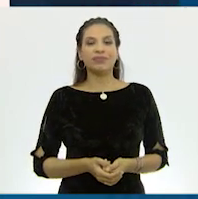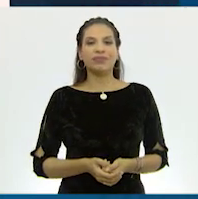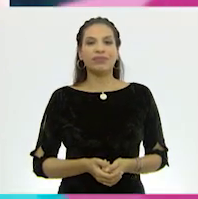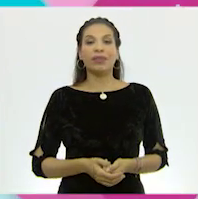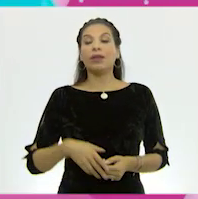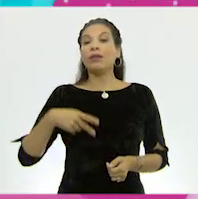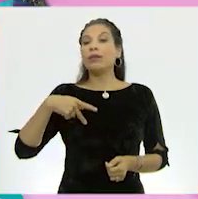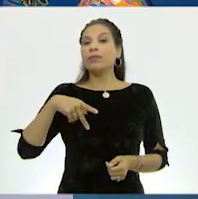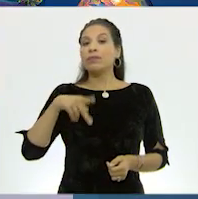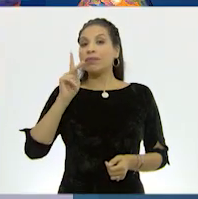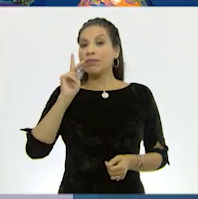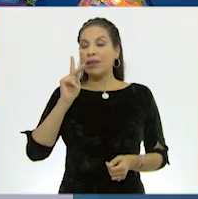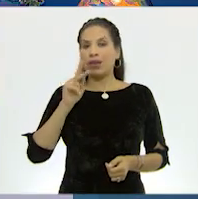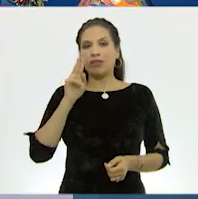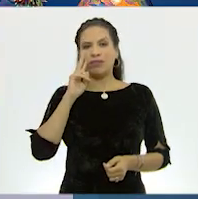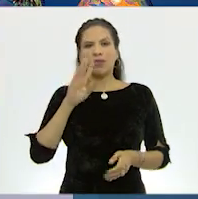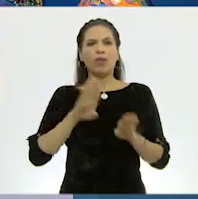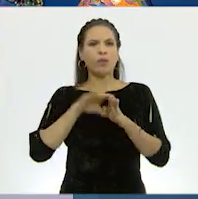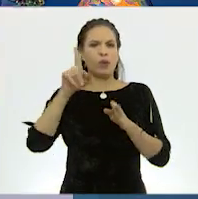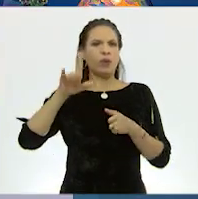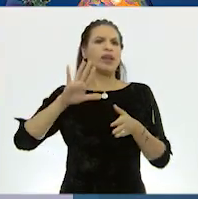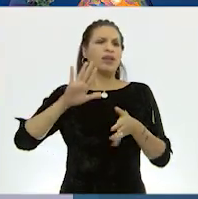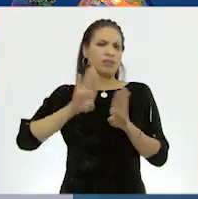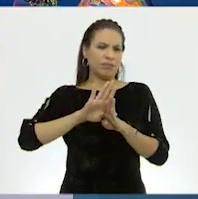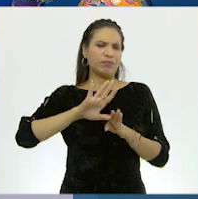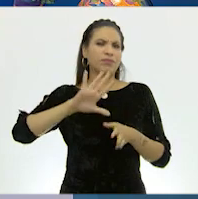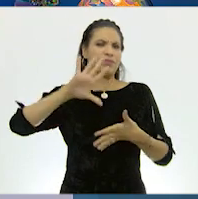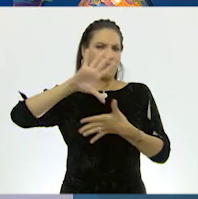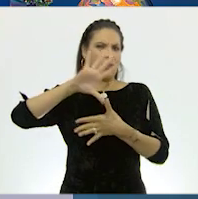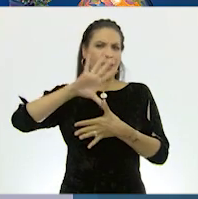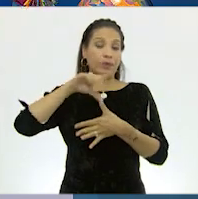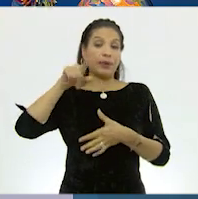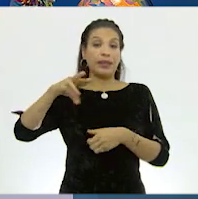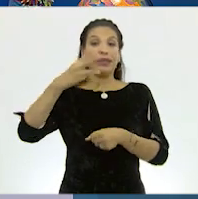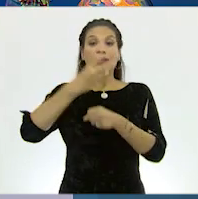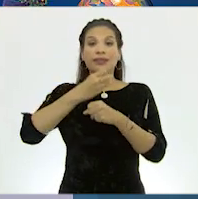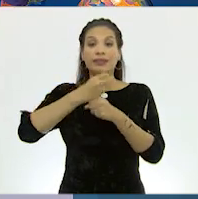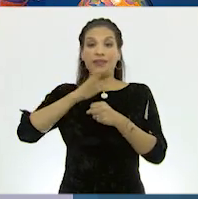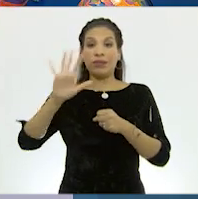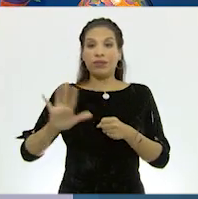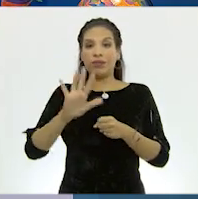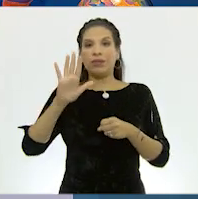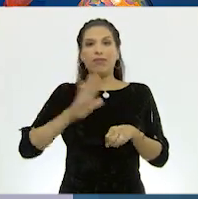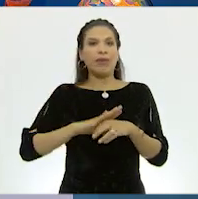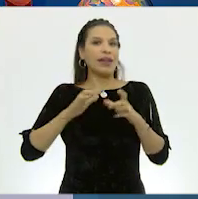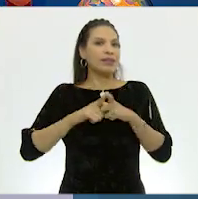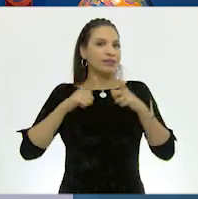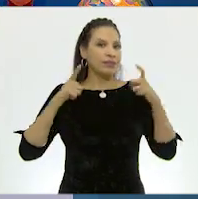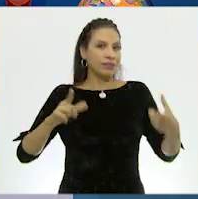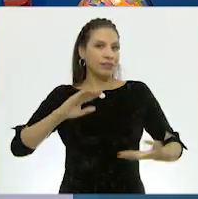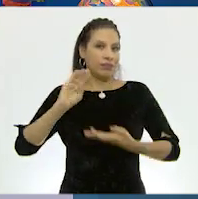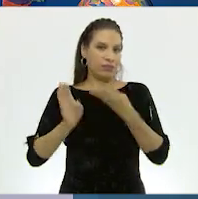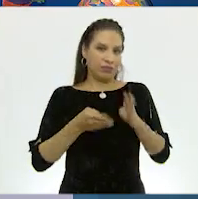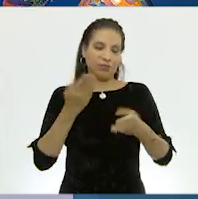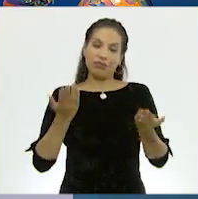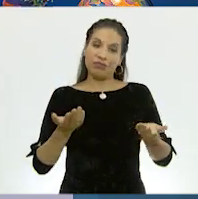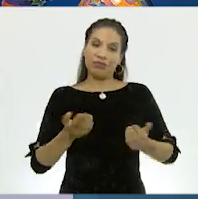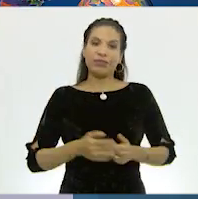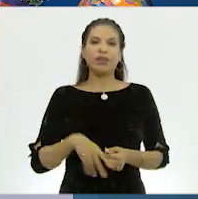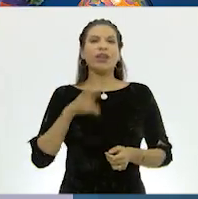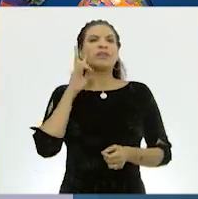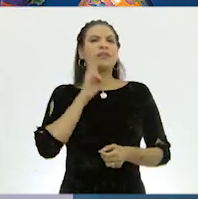Pero no nos quedamos atrás en América, ¿eh? Somos el tercer continente más poblado del mundo. Bueno,